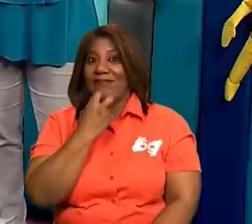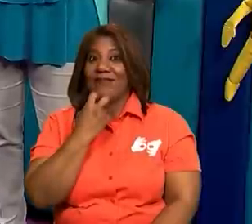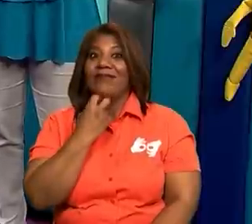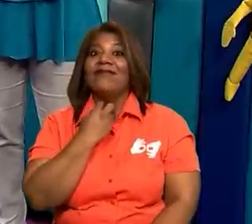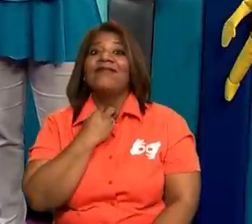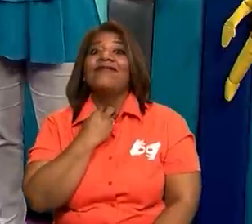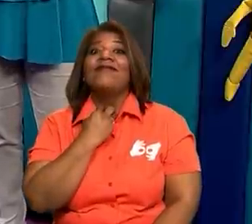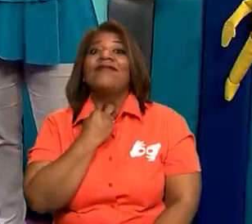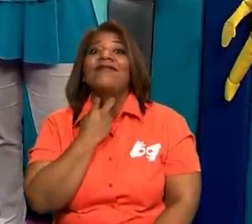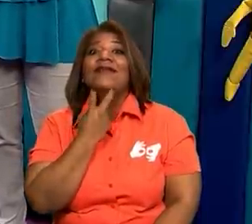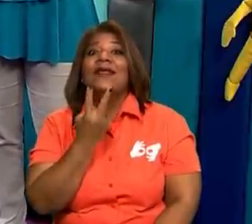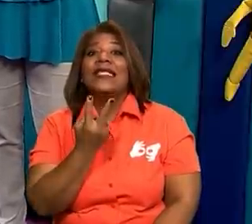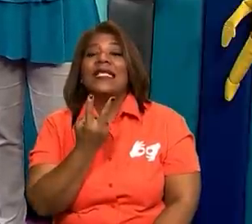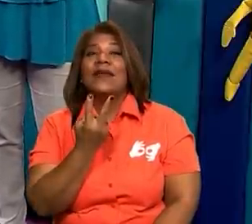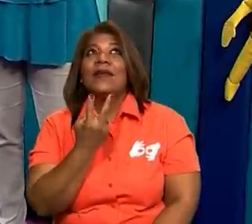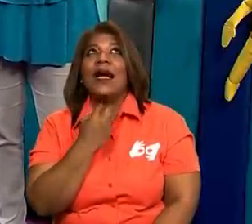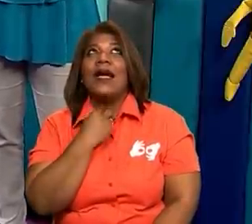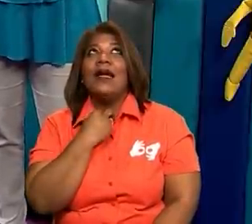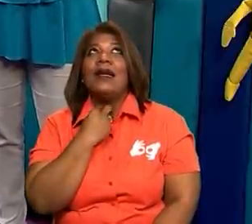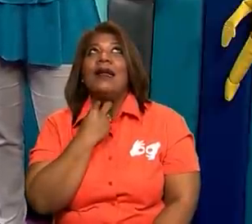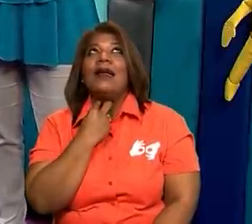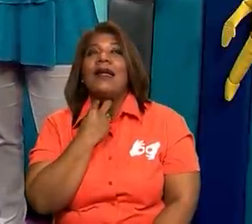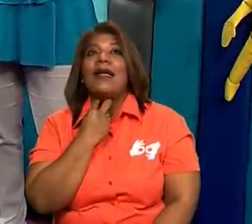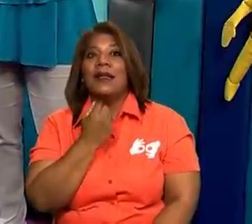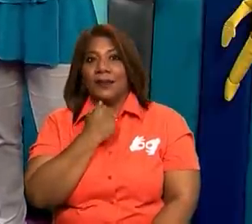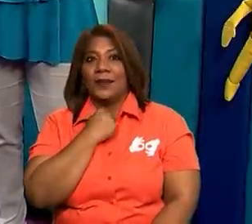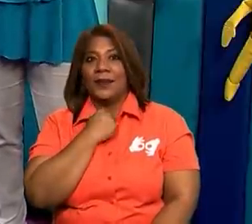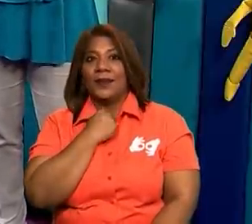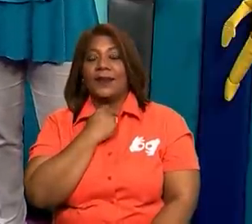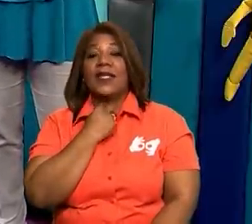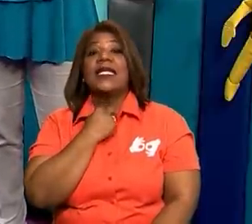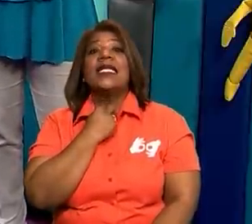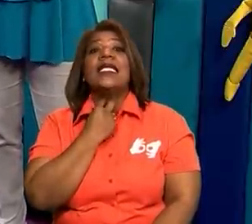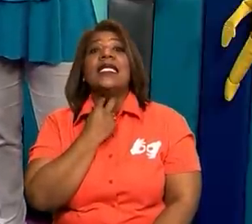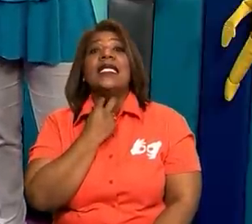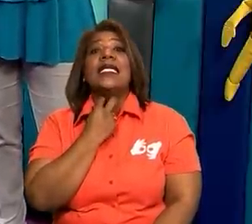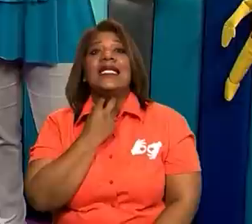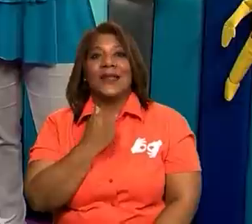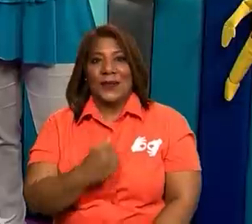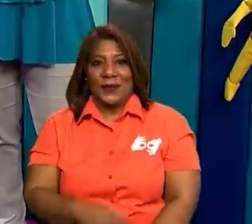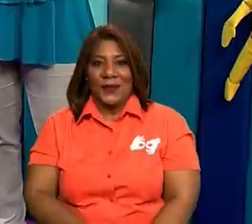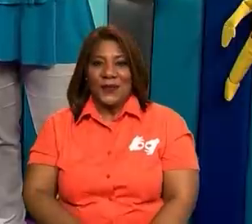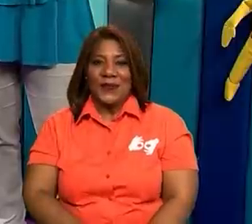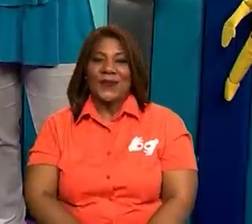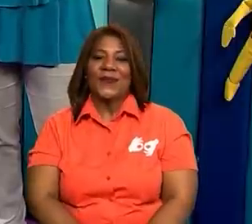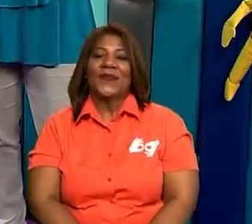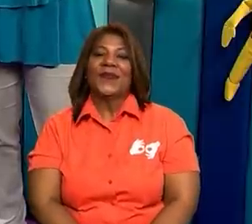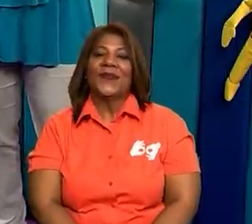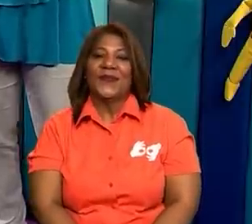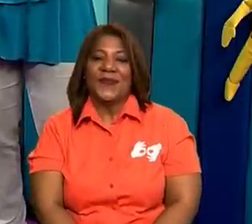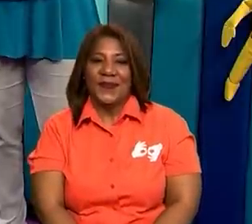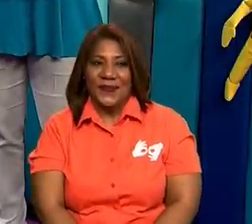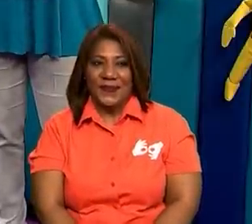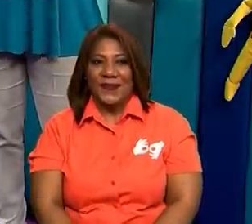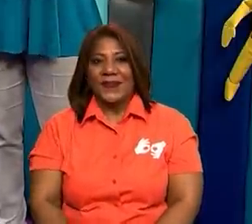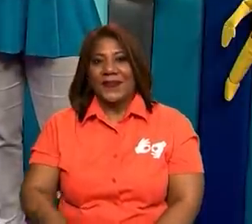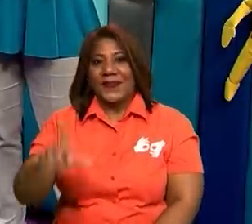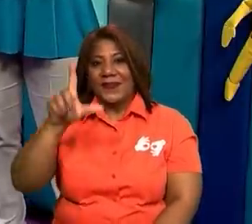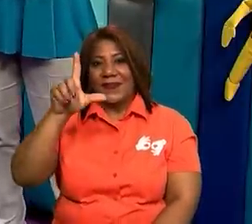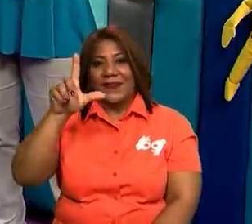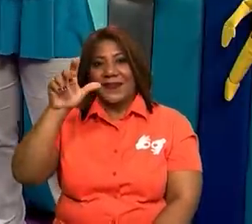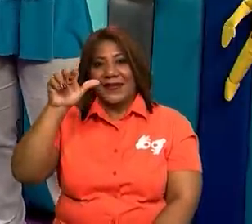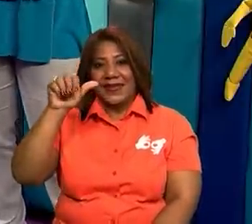lengua en el cielo, allá arriba, para pronunciarla L. manera ampliada.-L-A-L